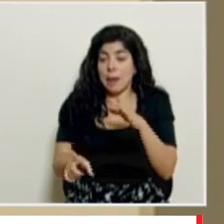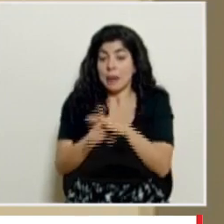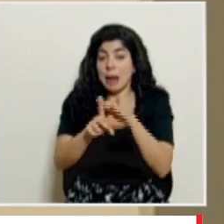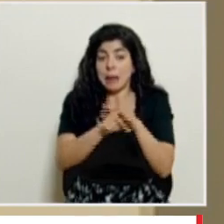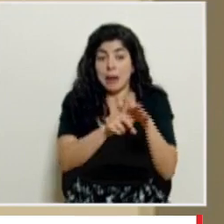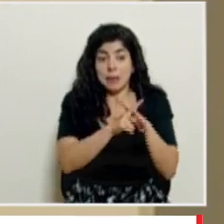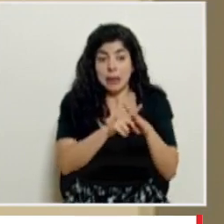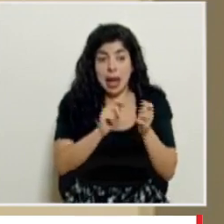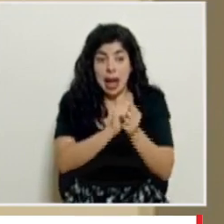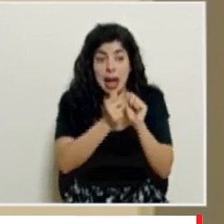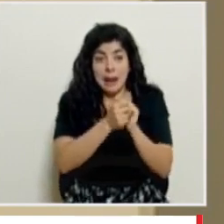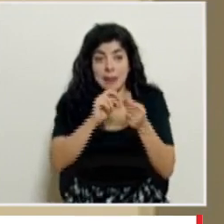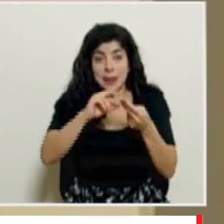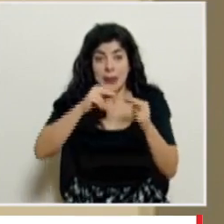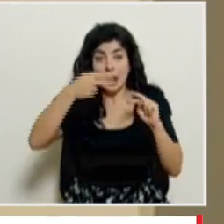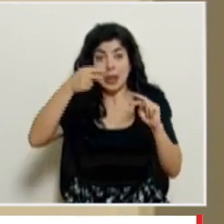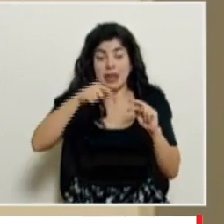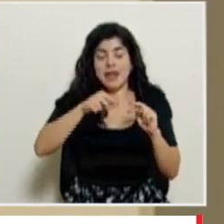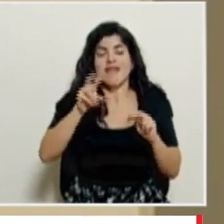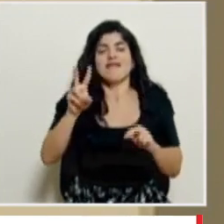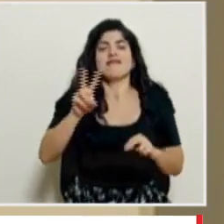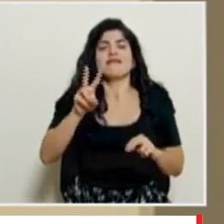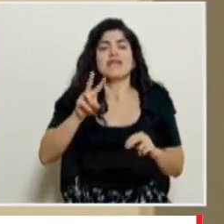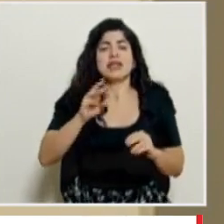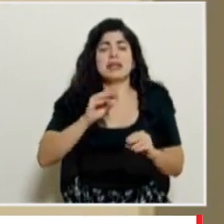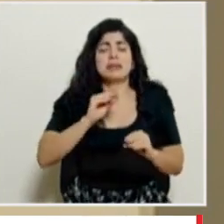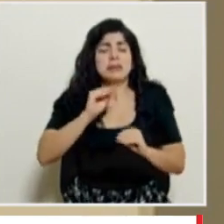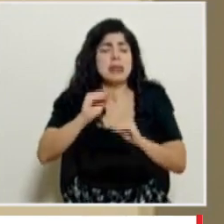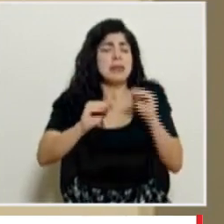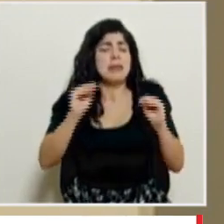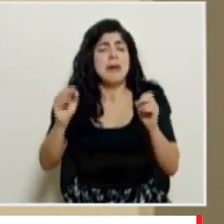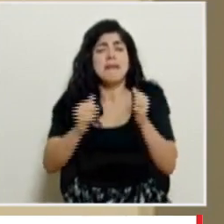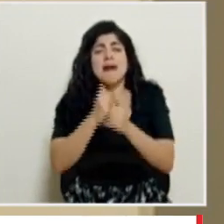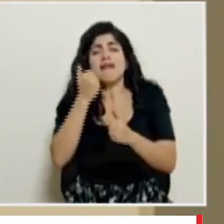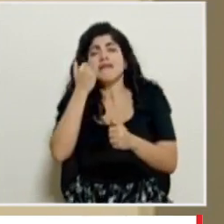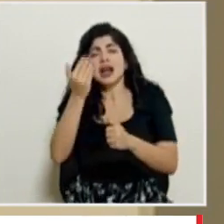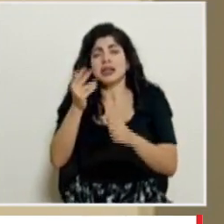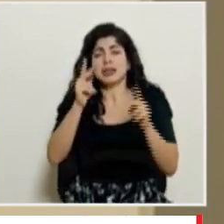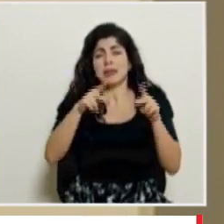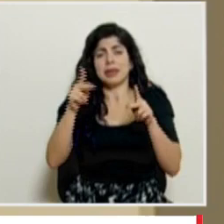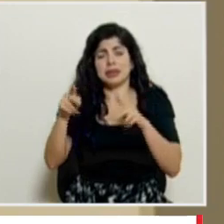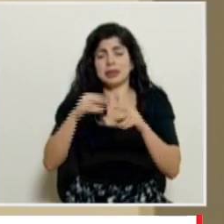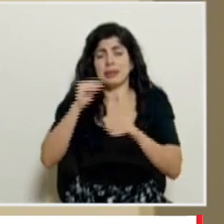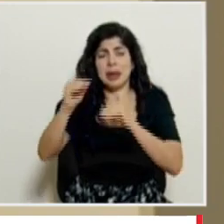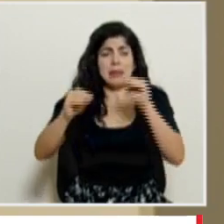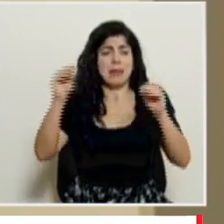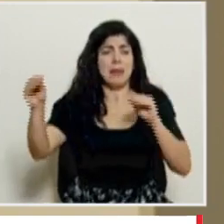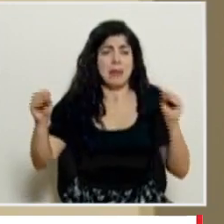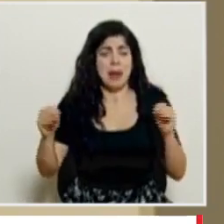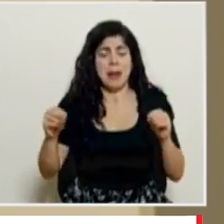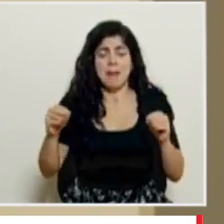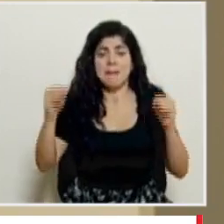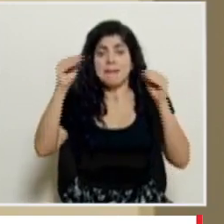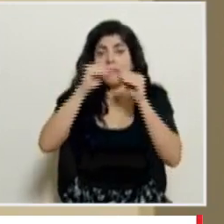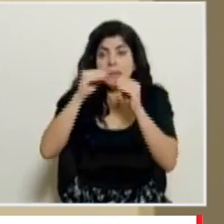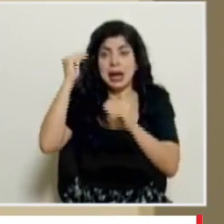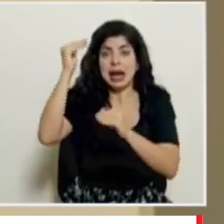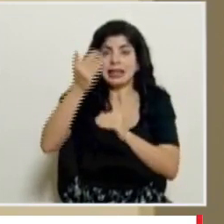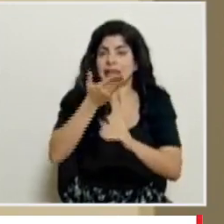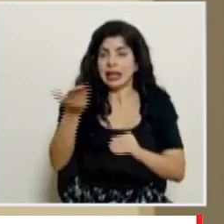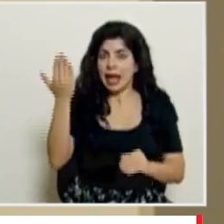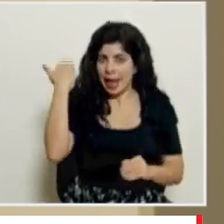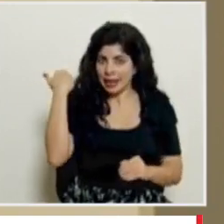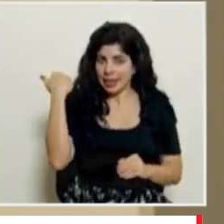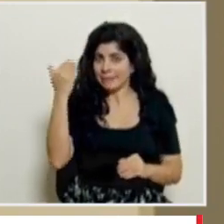con esas variantes eso hace que el virus se transmita fácilmente de persona a persona en una en una tasa superior a lo que ya teníamos